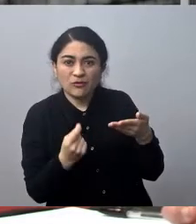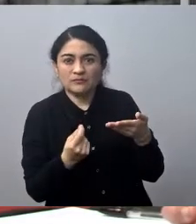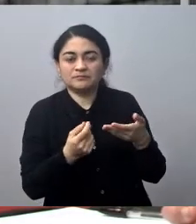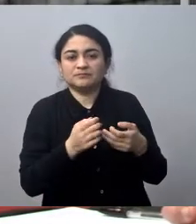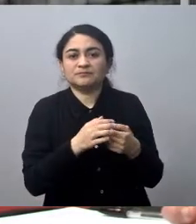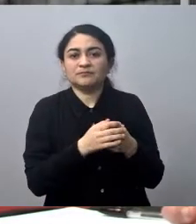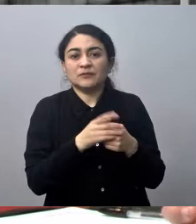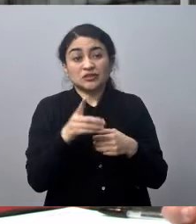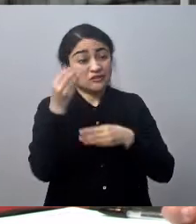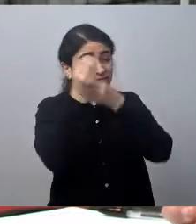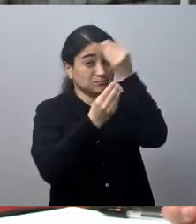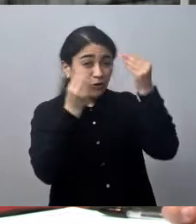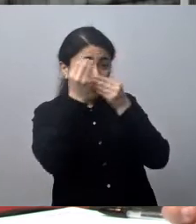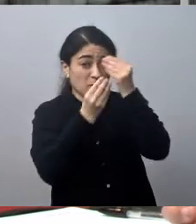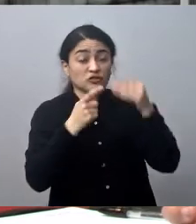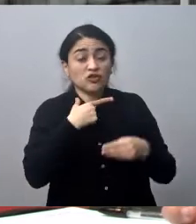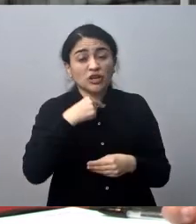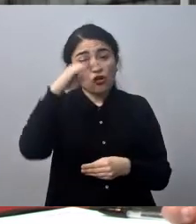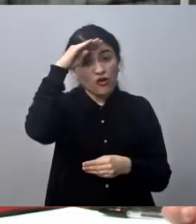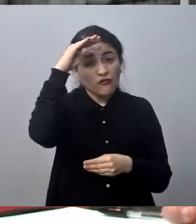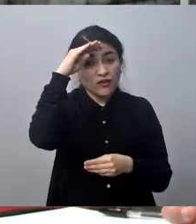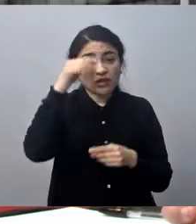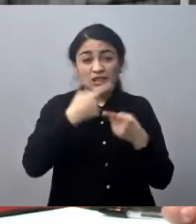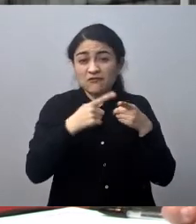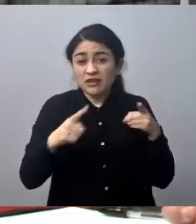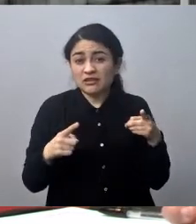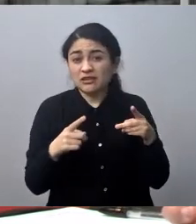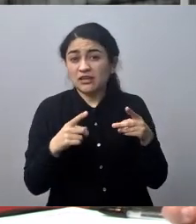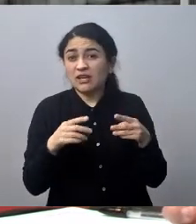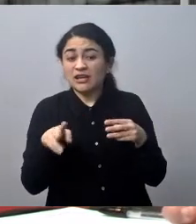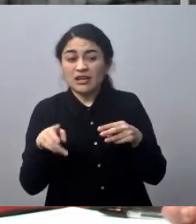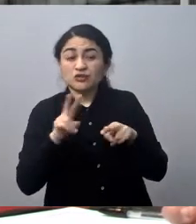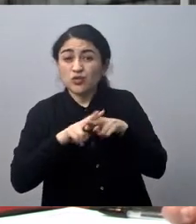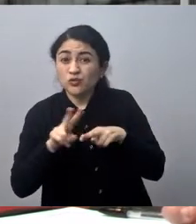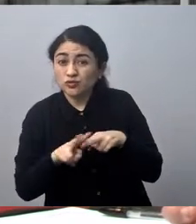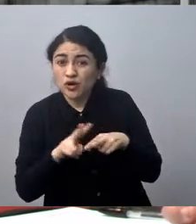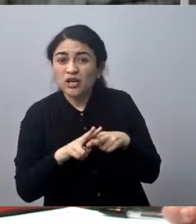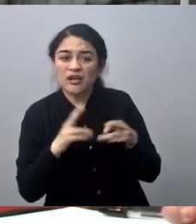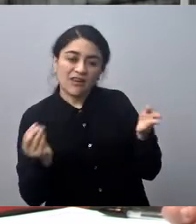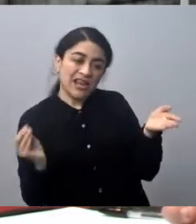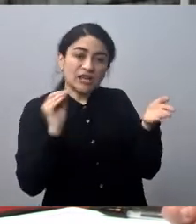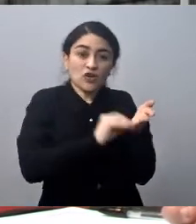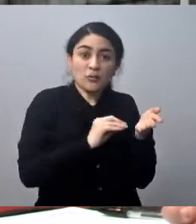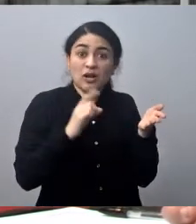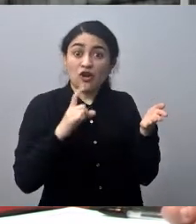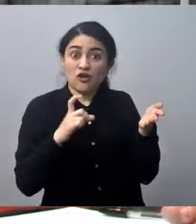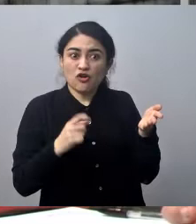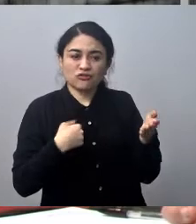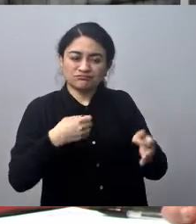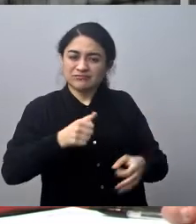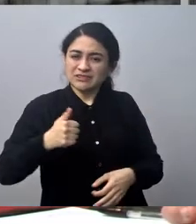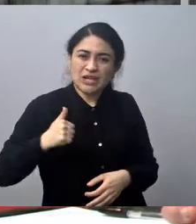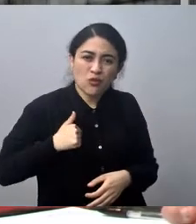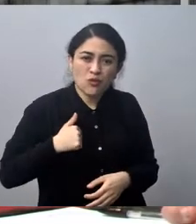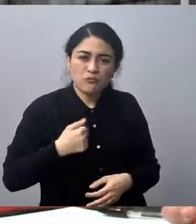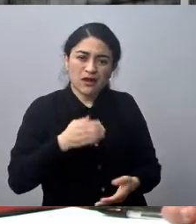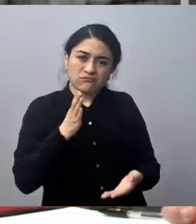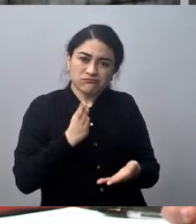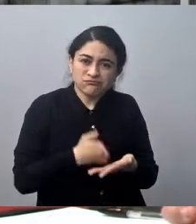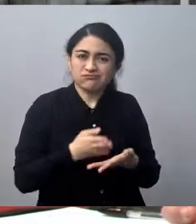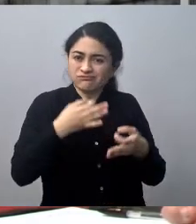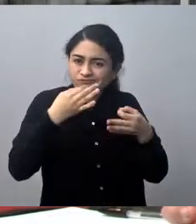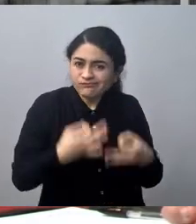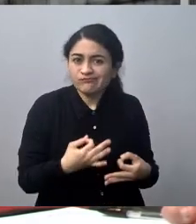yo creo y quiero confiar, ¿no es cierto?, en que todas estas medidas que van a incorporar a Concon sean efectivas, ojalá lo antes